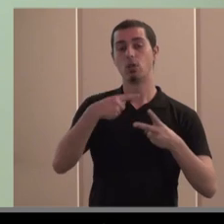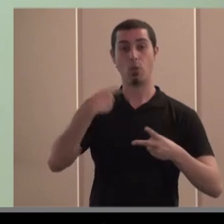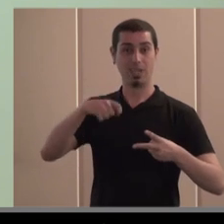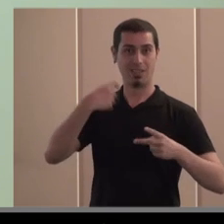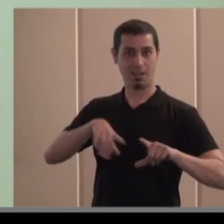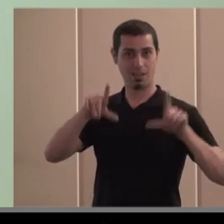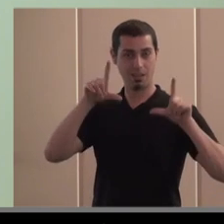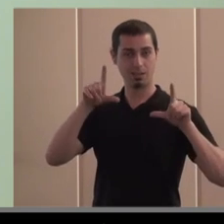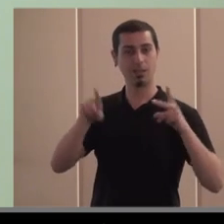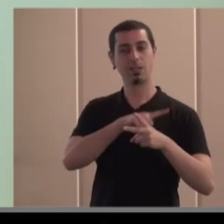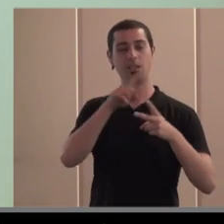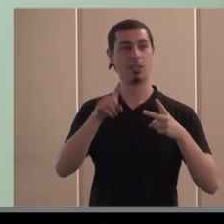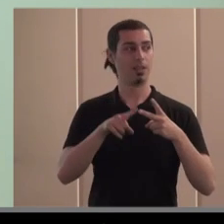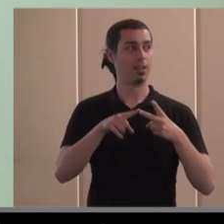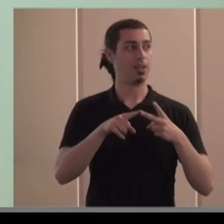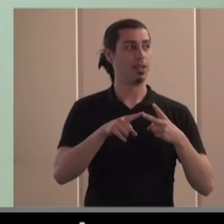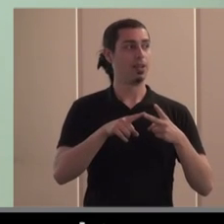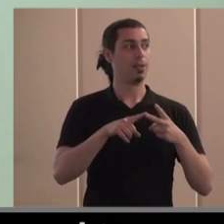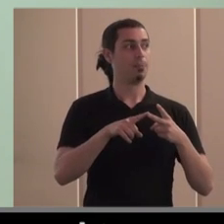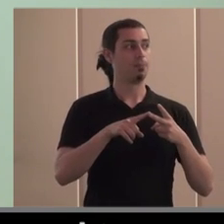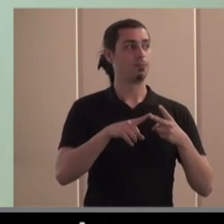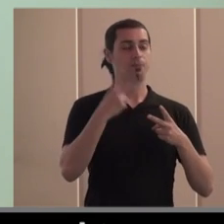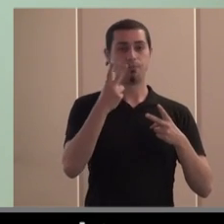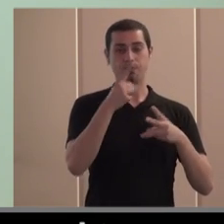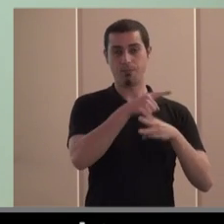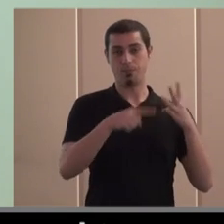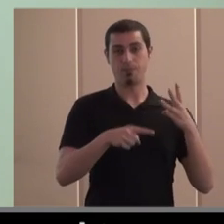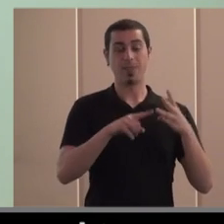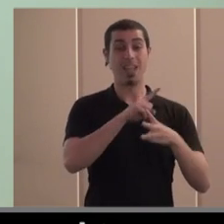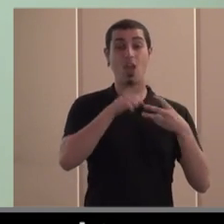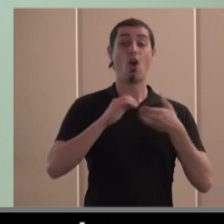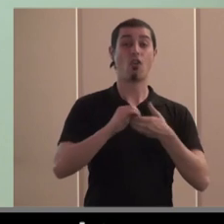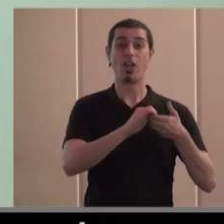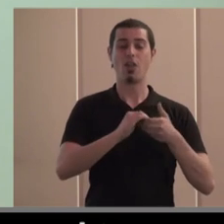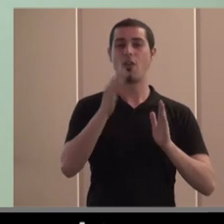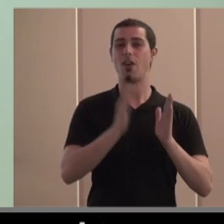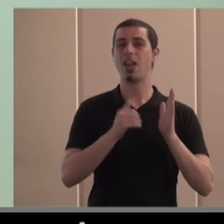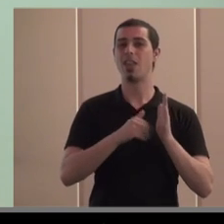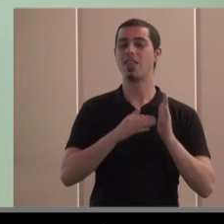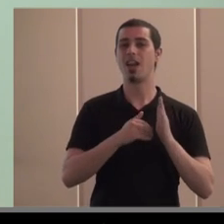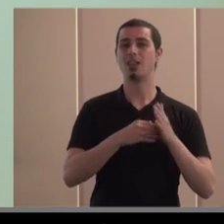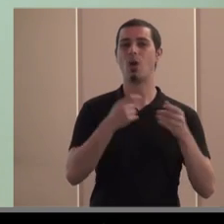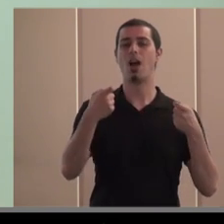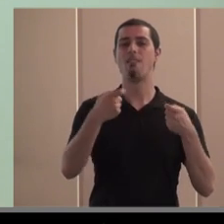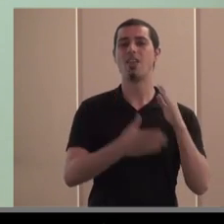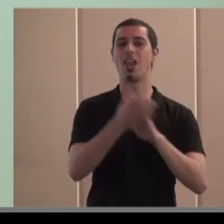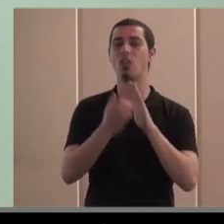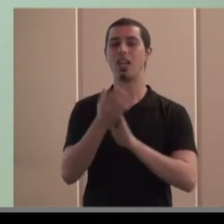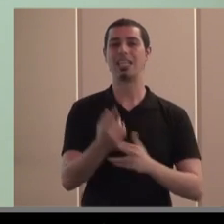grupo ASCES como ha dicho Santiago pero con tres cosas la Confederación Valenciana integrada por seis federaciones